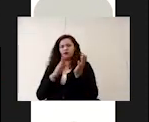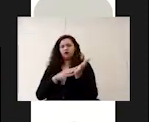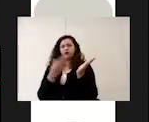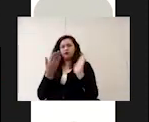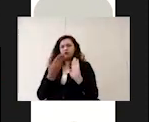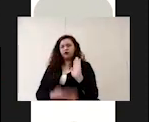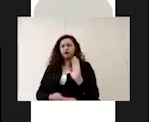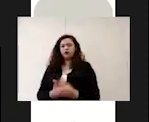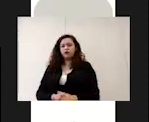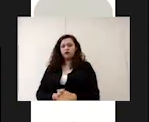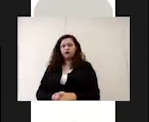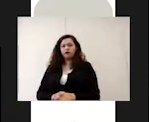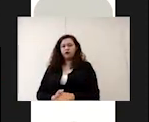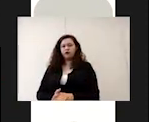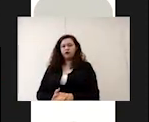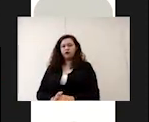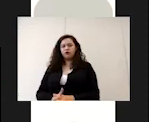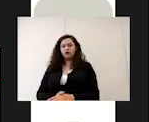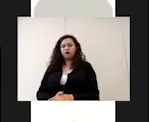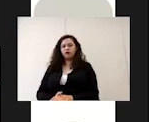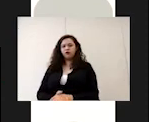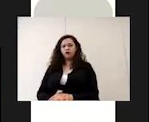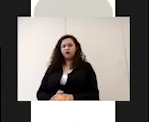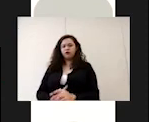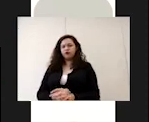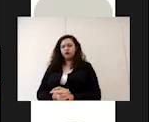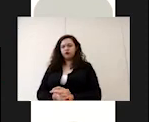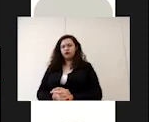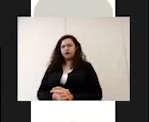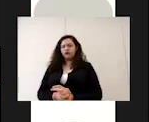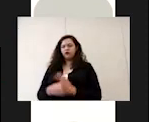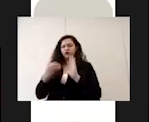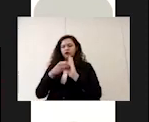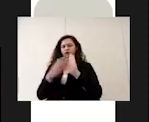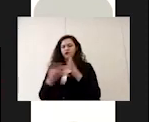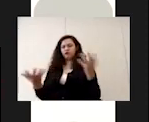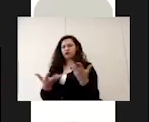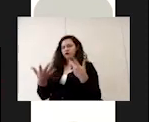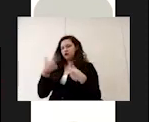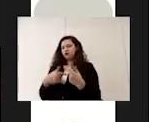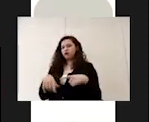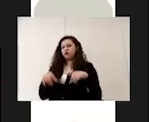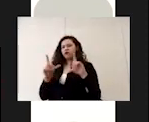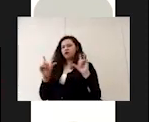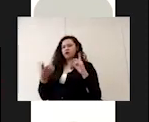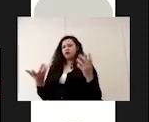se hizo la recopilación y la realización de esta presentación